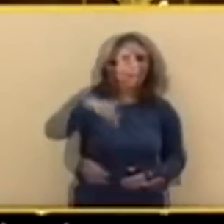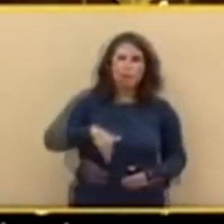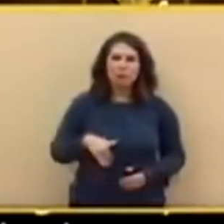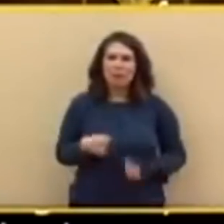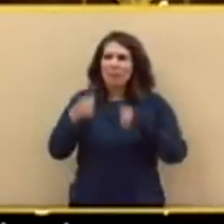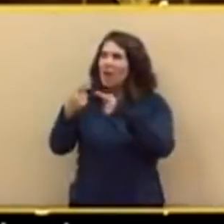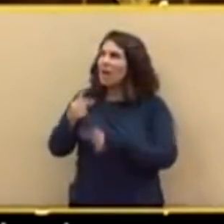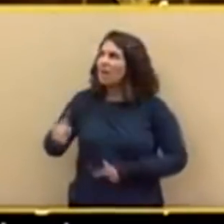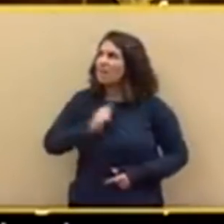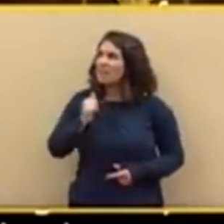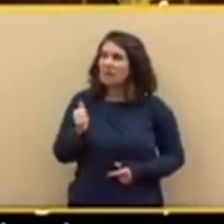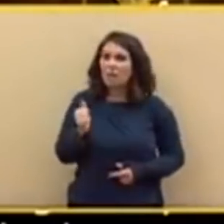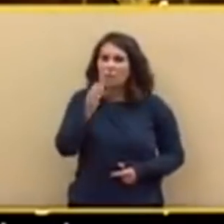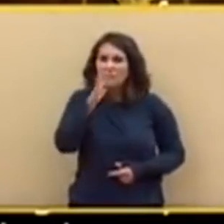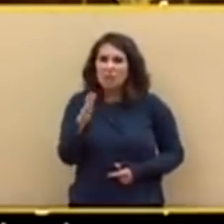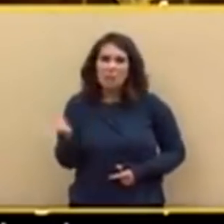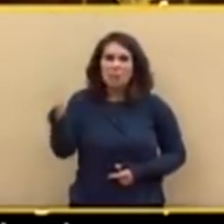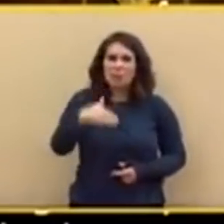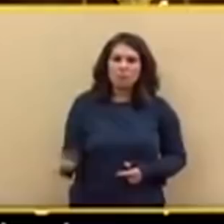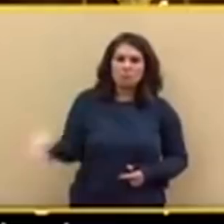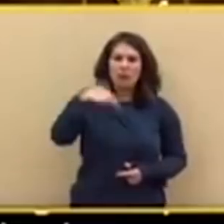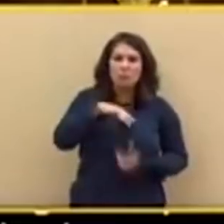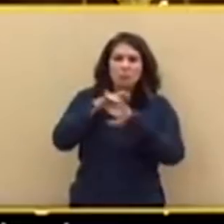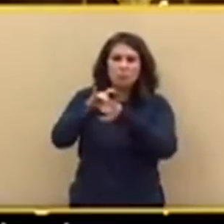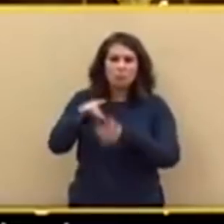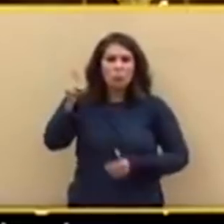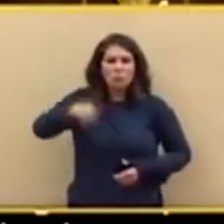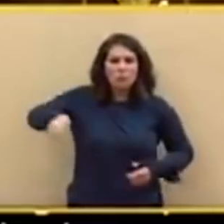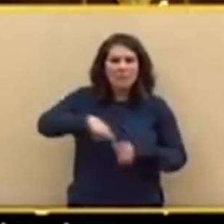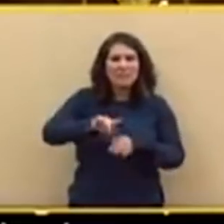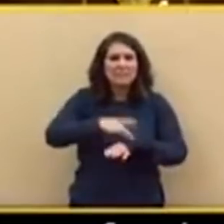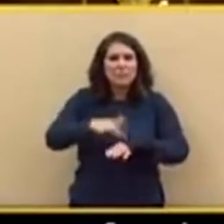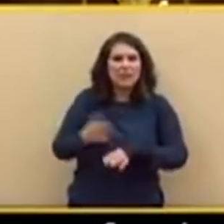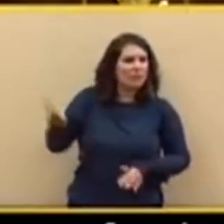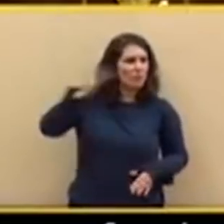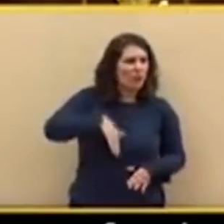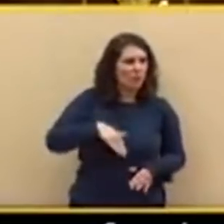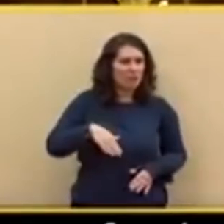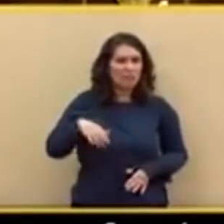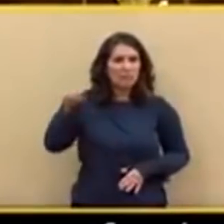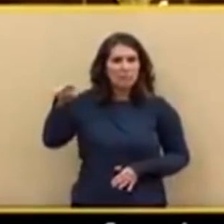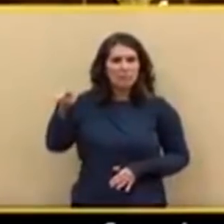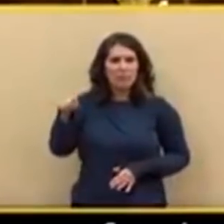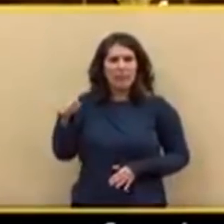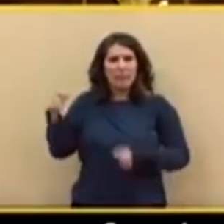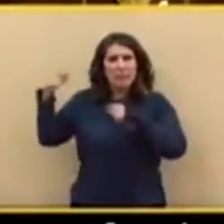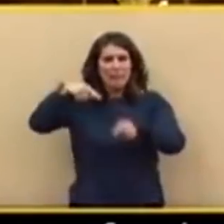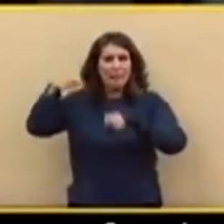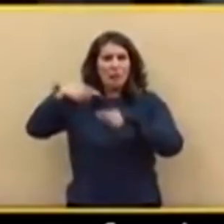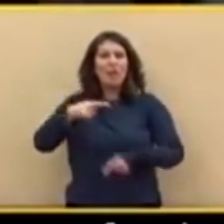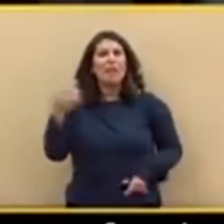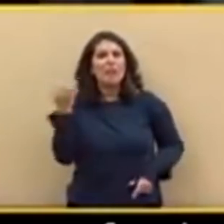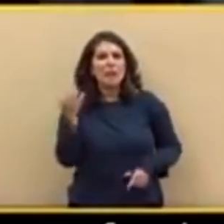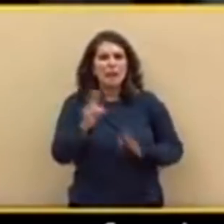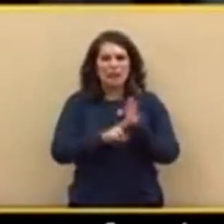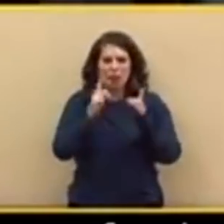Ustedes están confundiéndoles. Son ustedes los que no tienen sensibilidad, no los que decimos que la inmigración debe ser regulada y